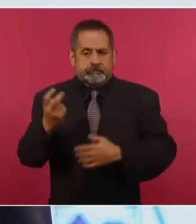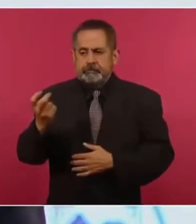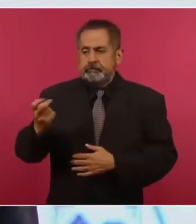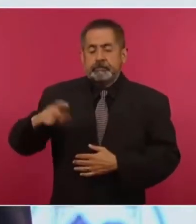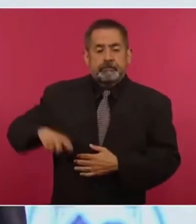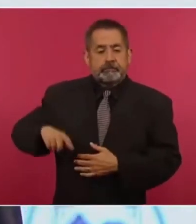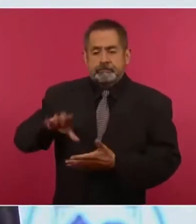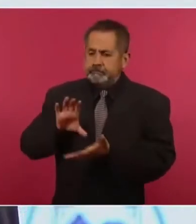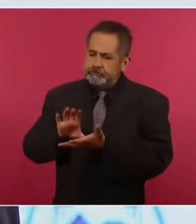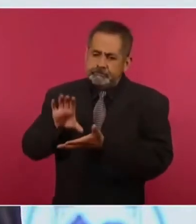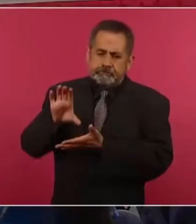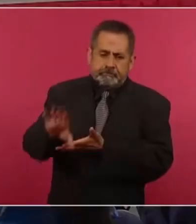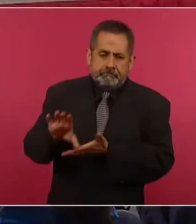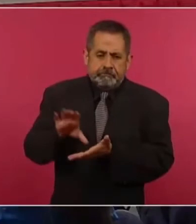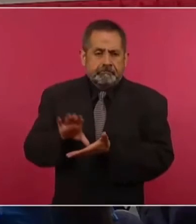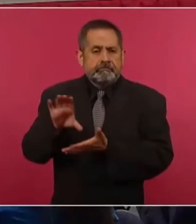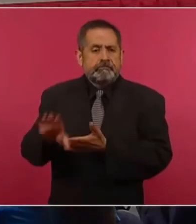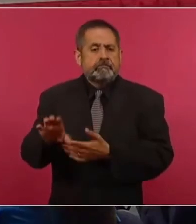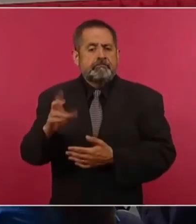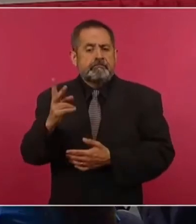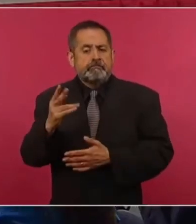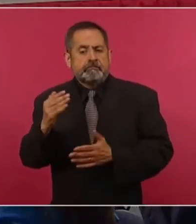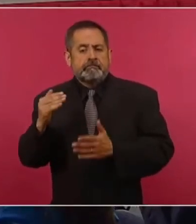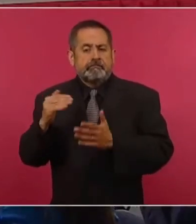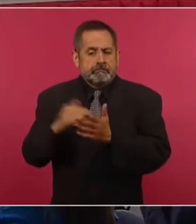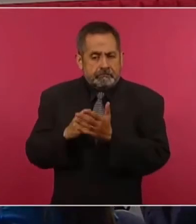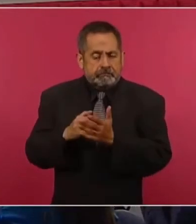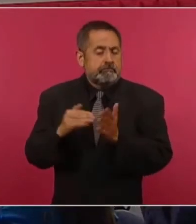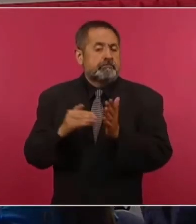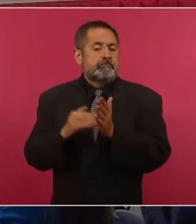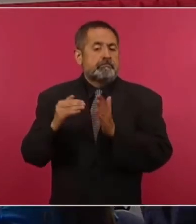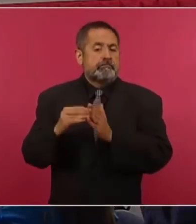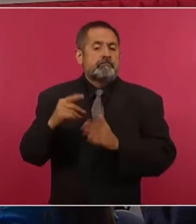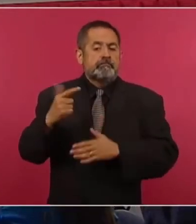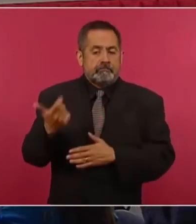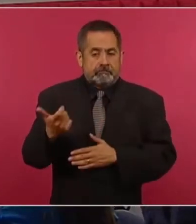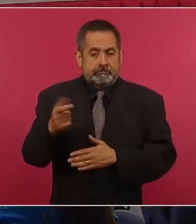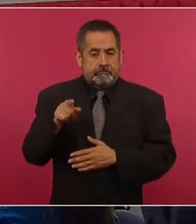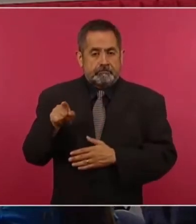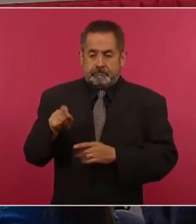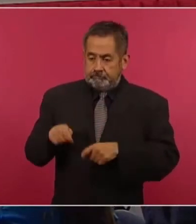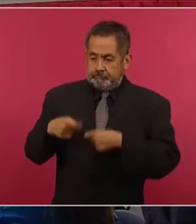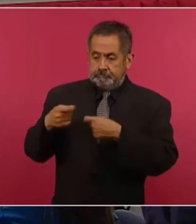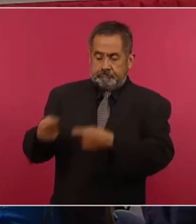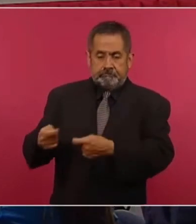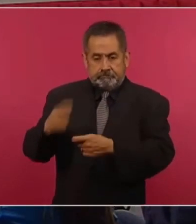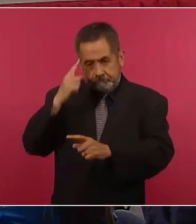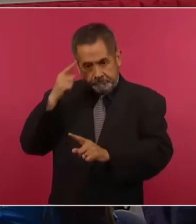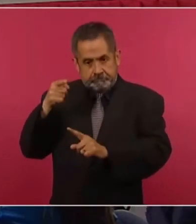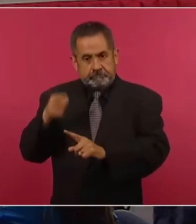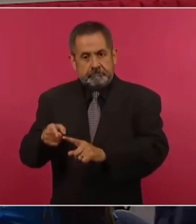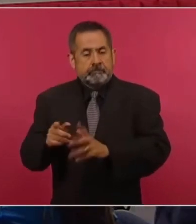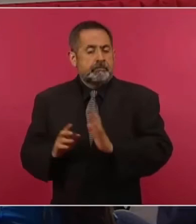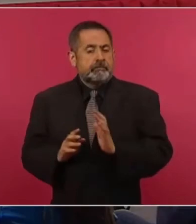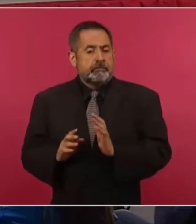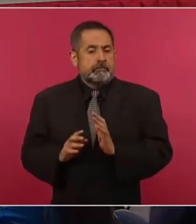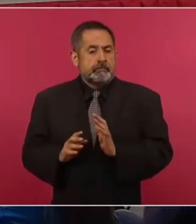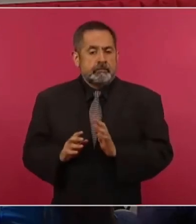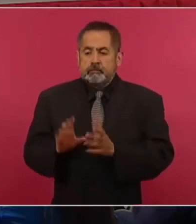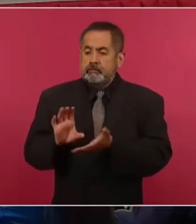está invirtiendo 25 mil millones de pesos en este destino que no podrían